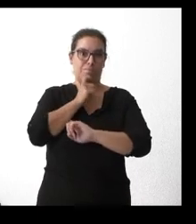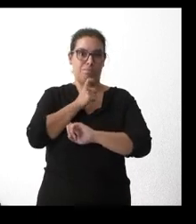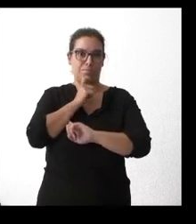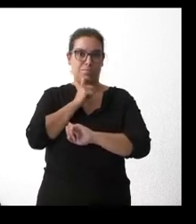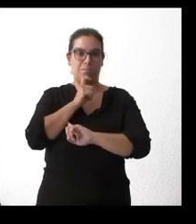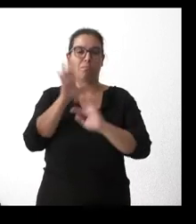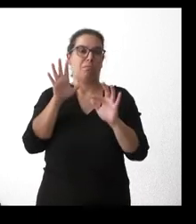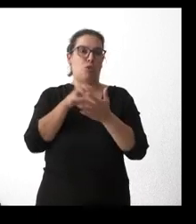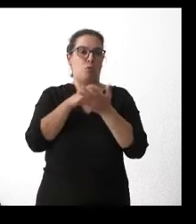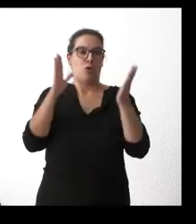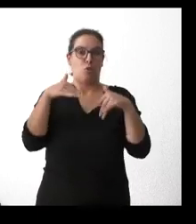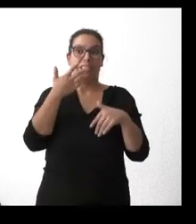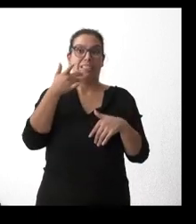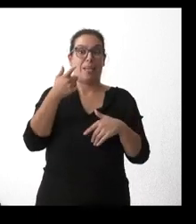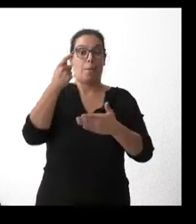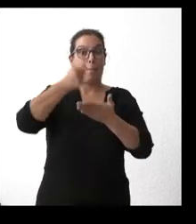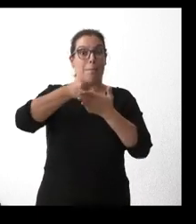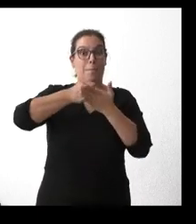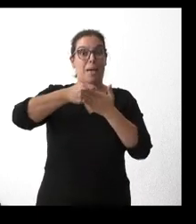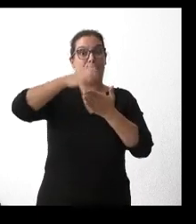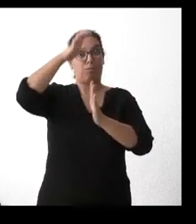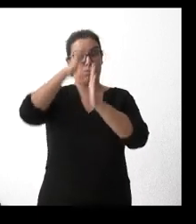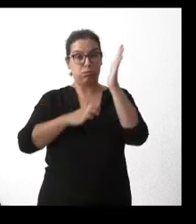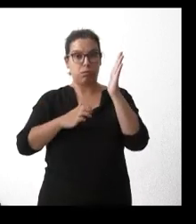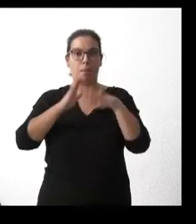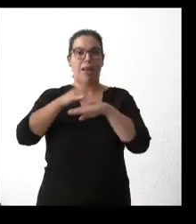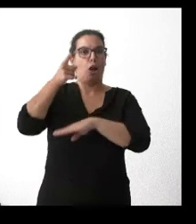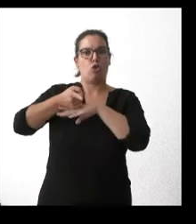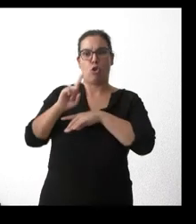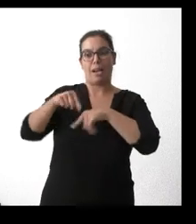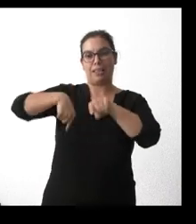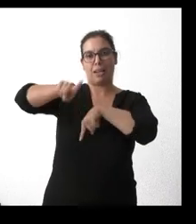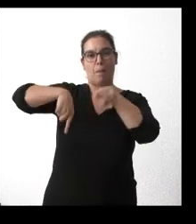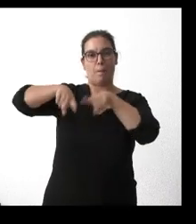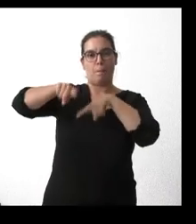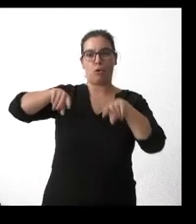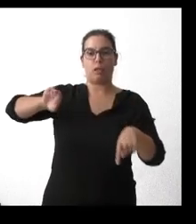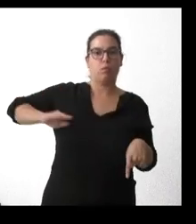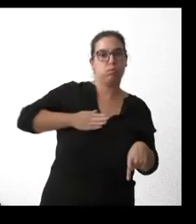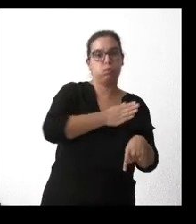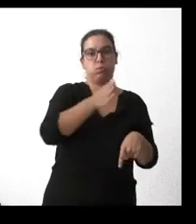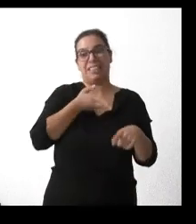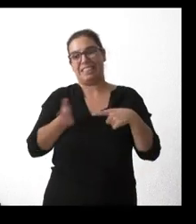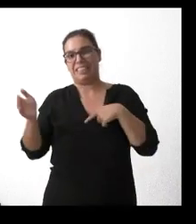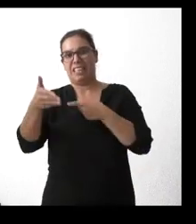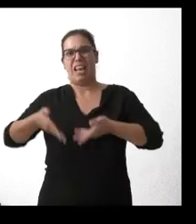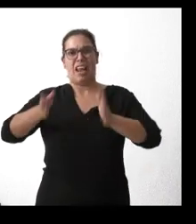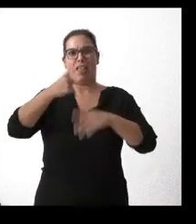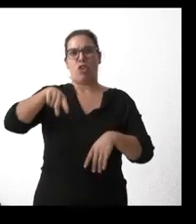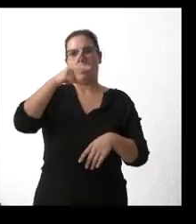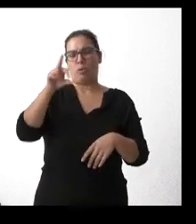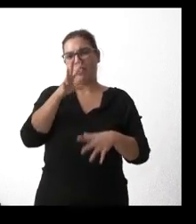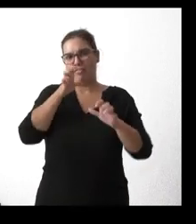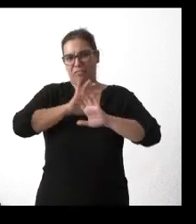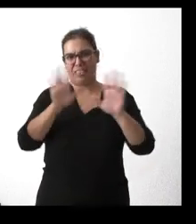pero sin duda alguna una rebaja de ese peaje y no obligar al transporte a coger la desastrosa Nacional 120, con alta